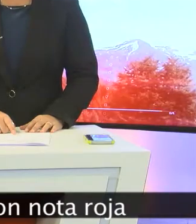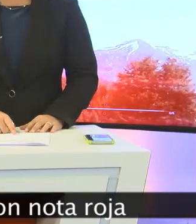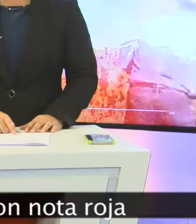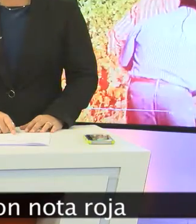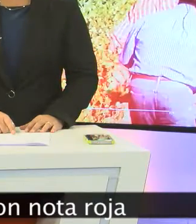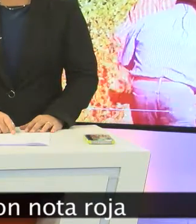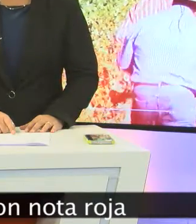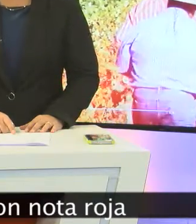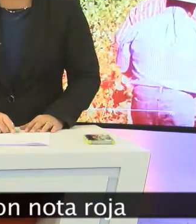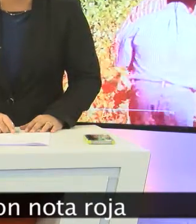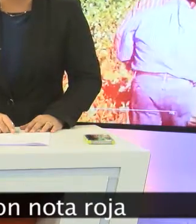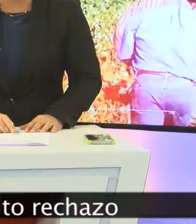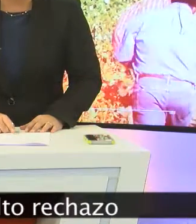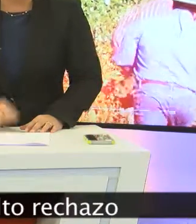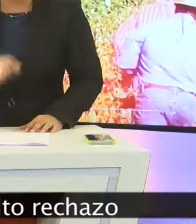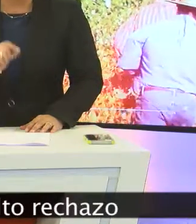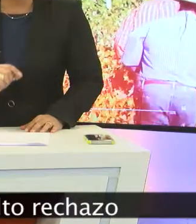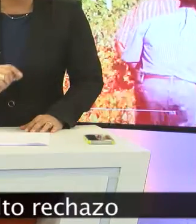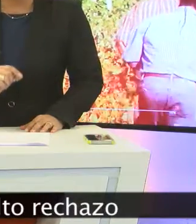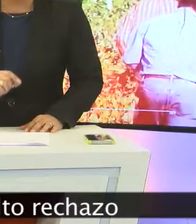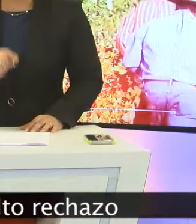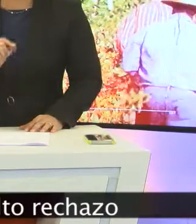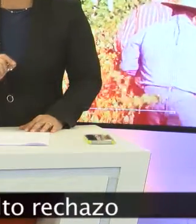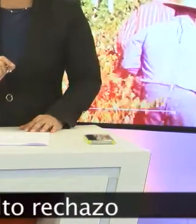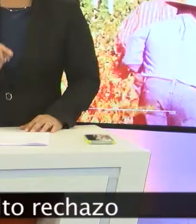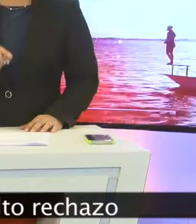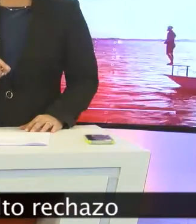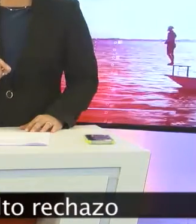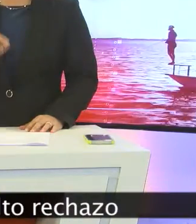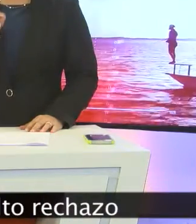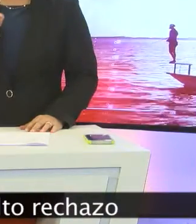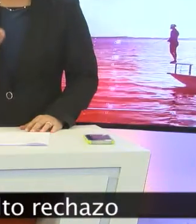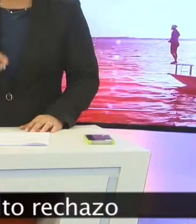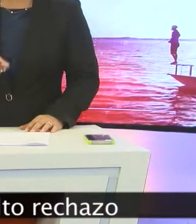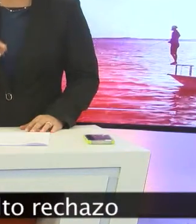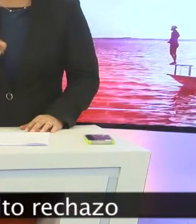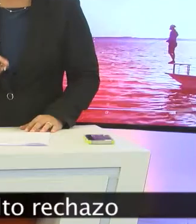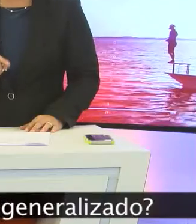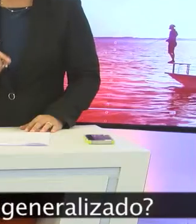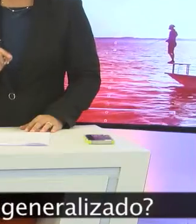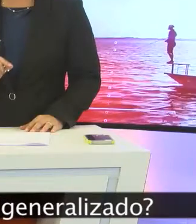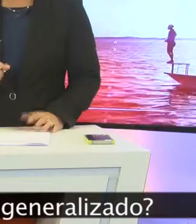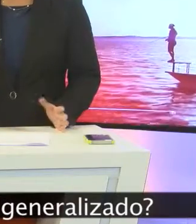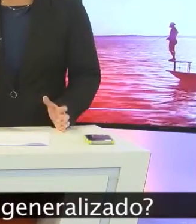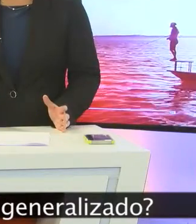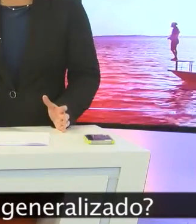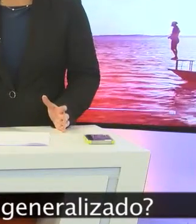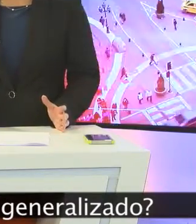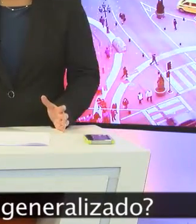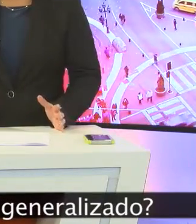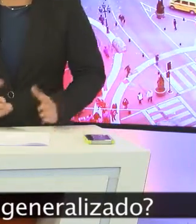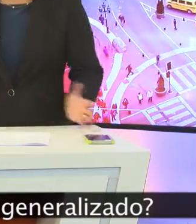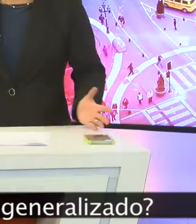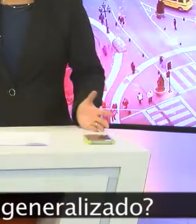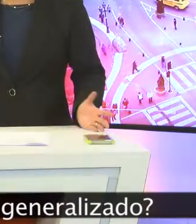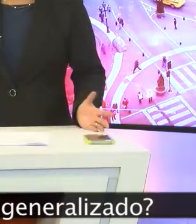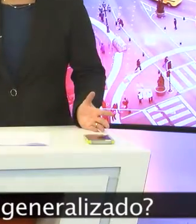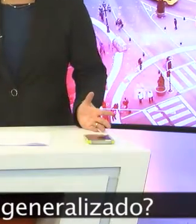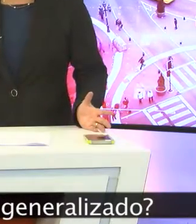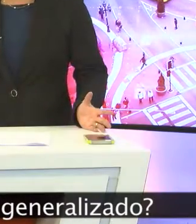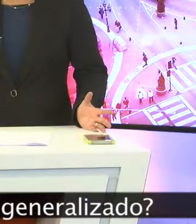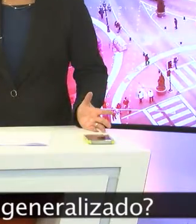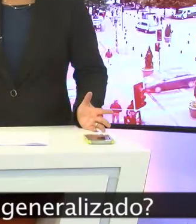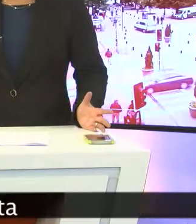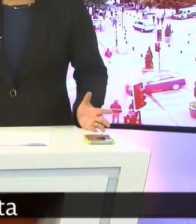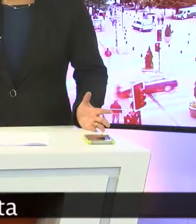calificadas con nota roja. Además, la gente expresa un alto rechazo hacia los políticos. ¿Descontento o